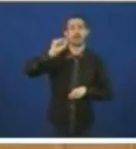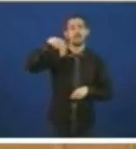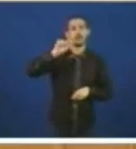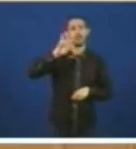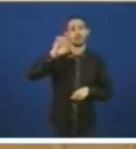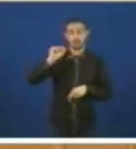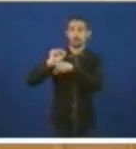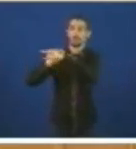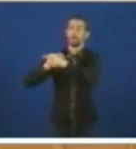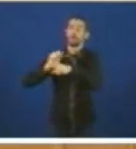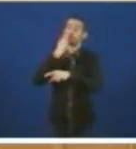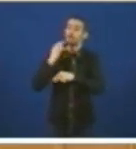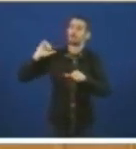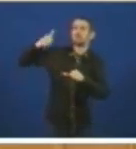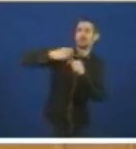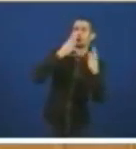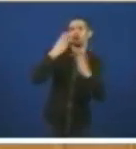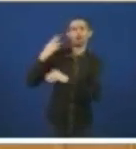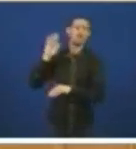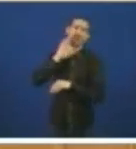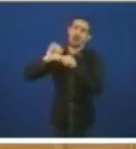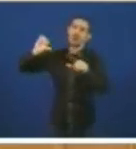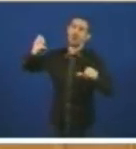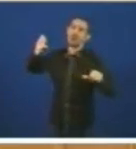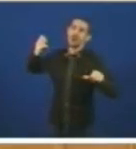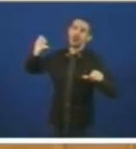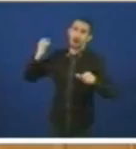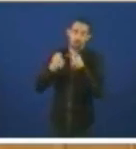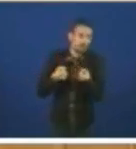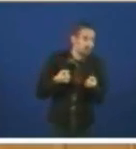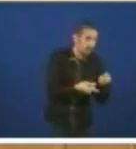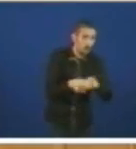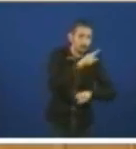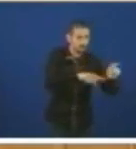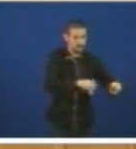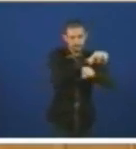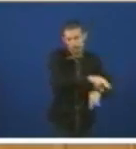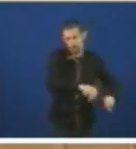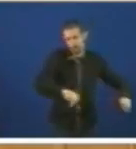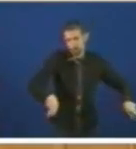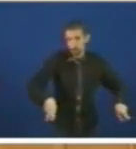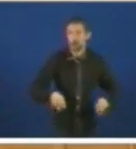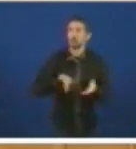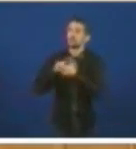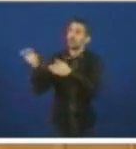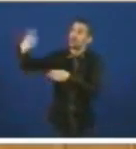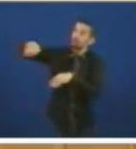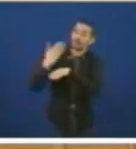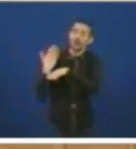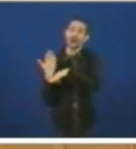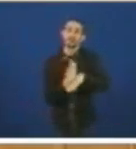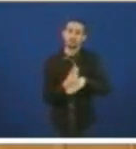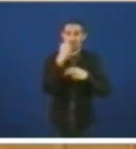anterior goberno durante todos estes anos emperou o problema esa actitud esa actitud de falta de respeto institucional